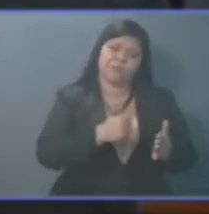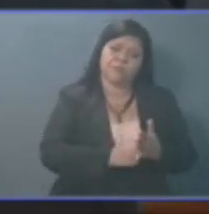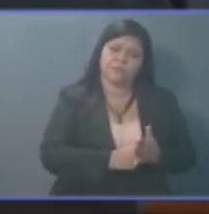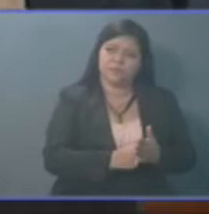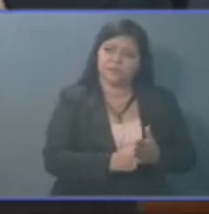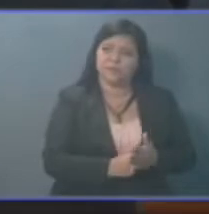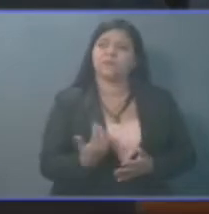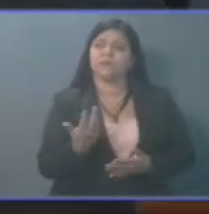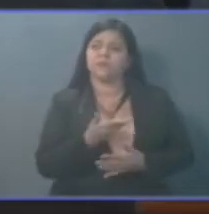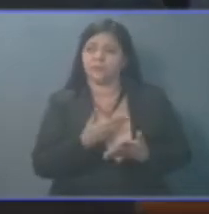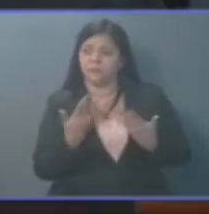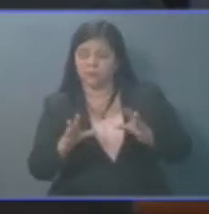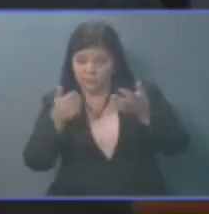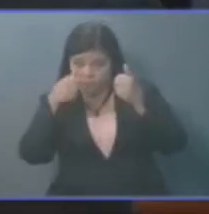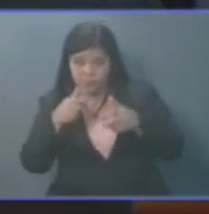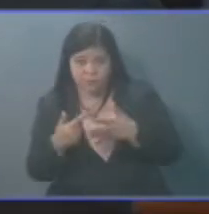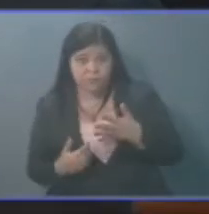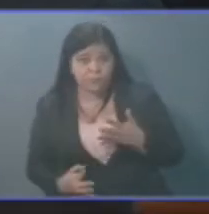Aprobamos la ley,